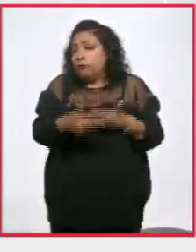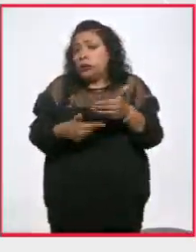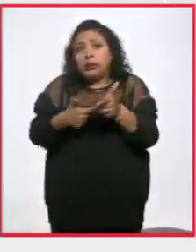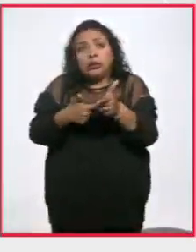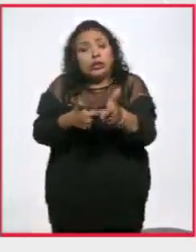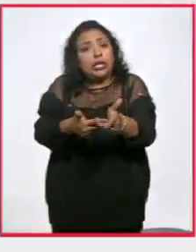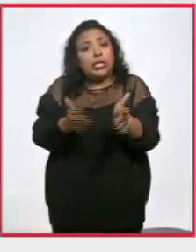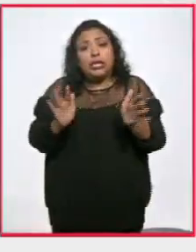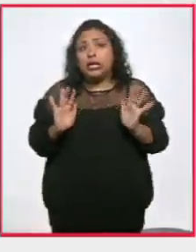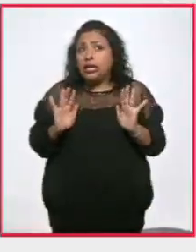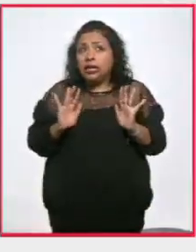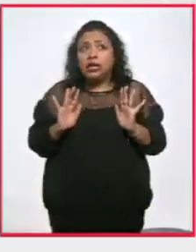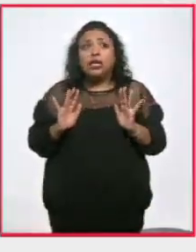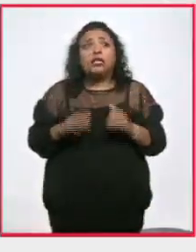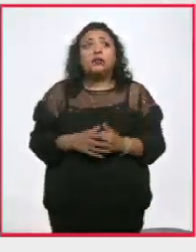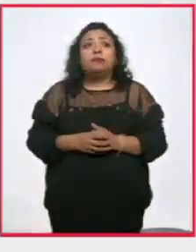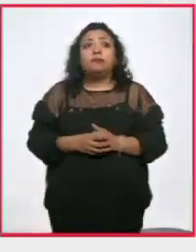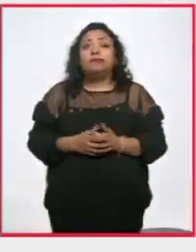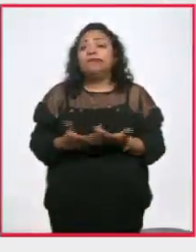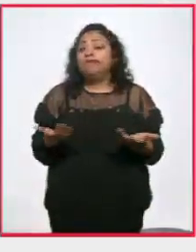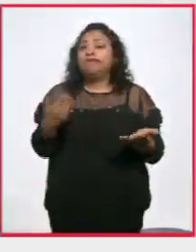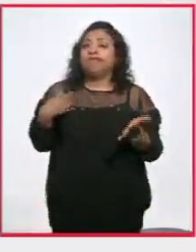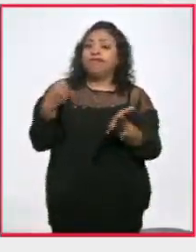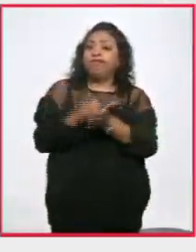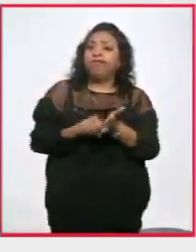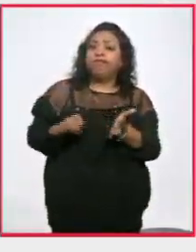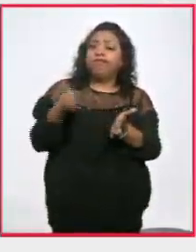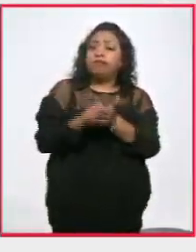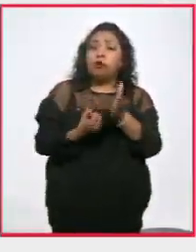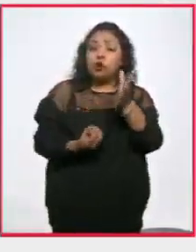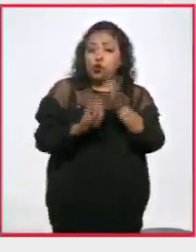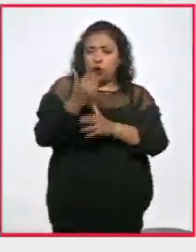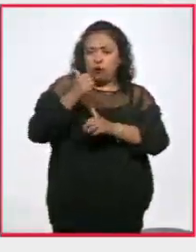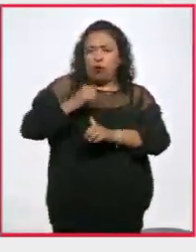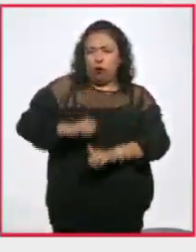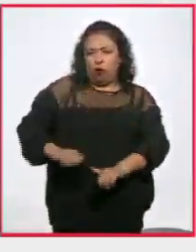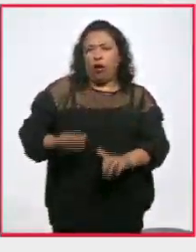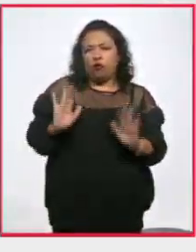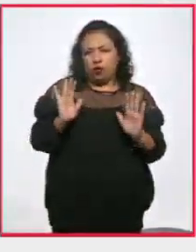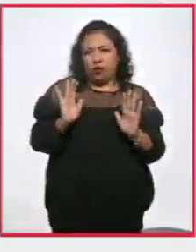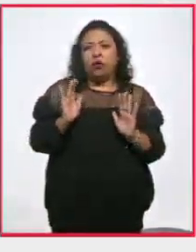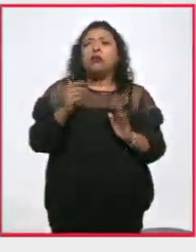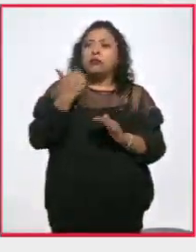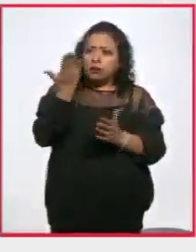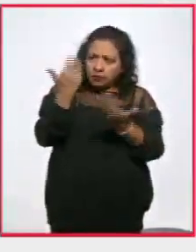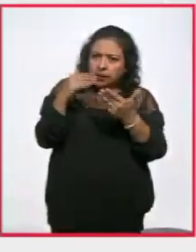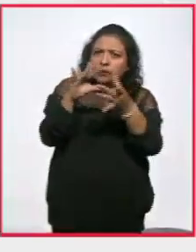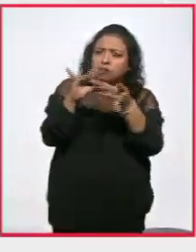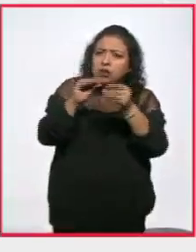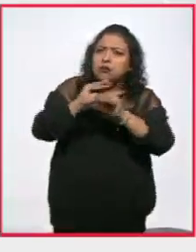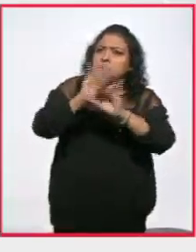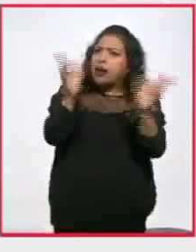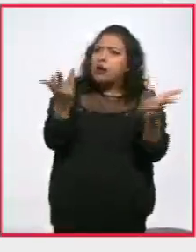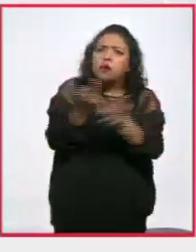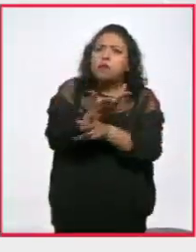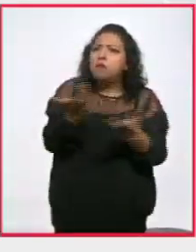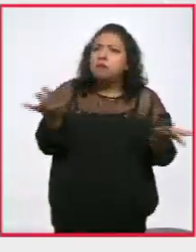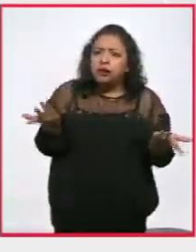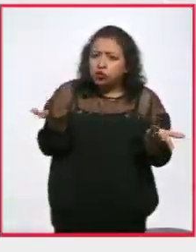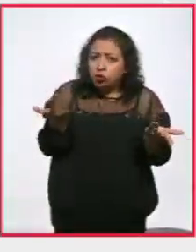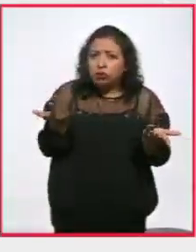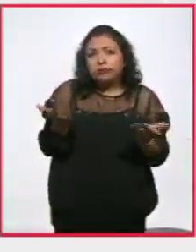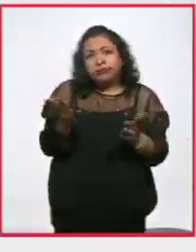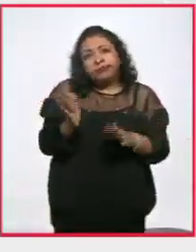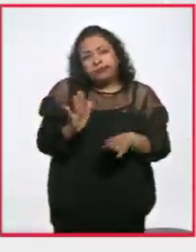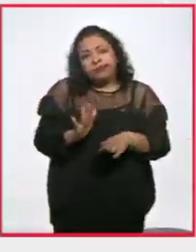exigiendo a las nuevas autoridades el esclarecimiento del caso. Ya que